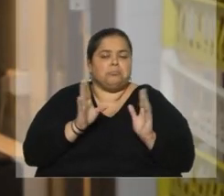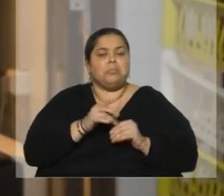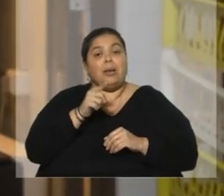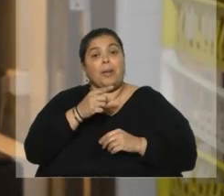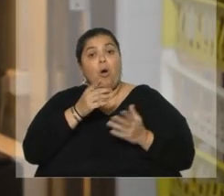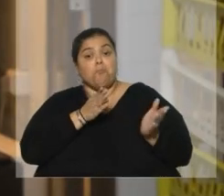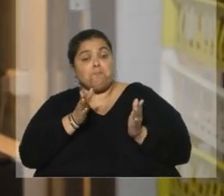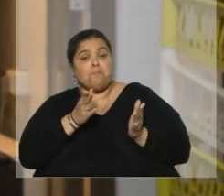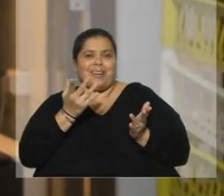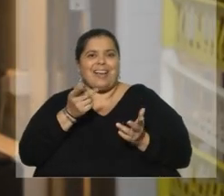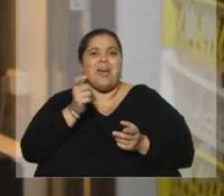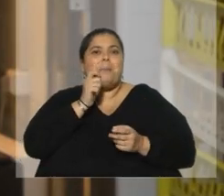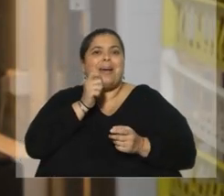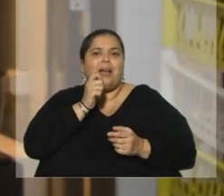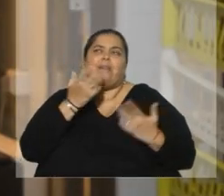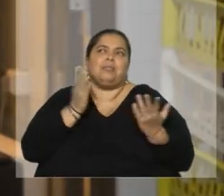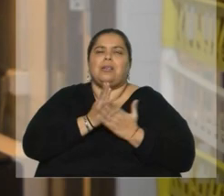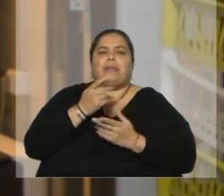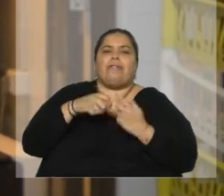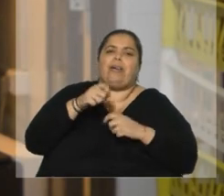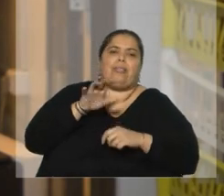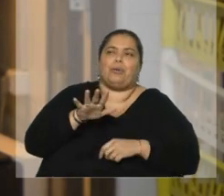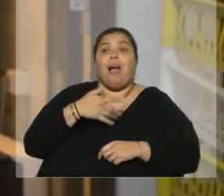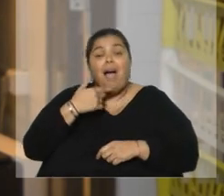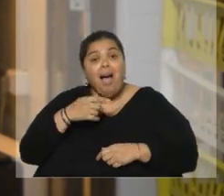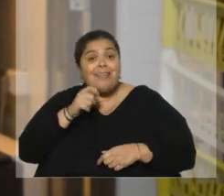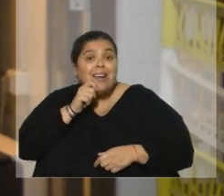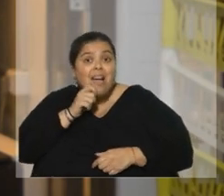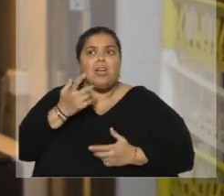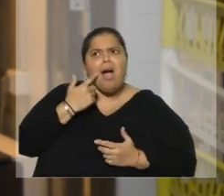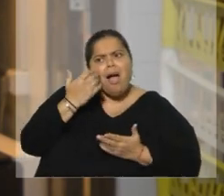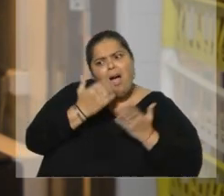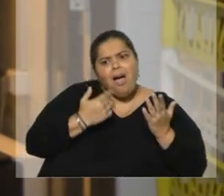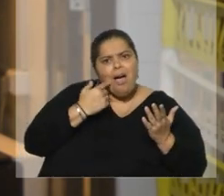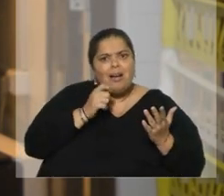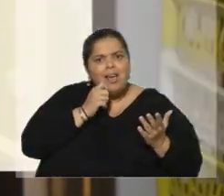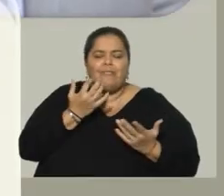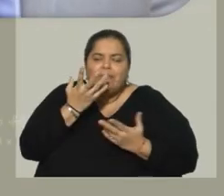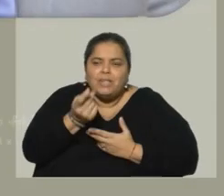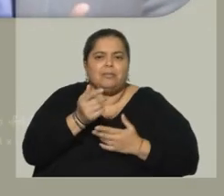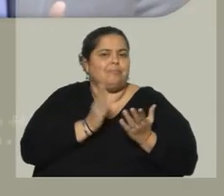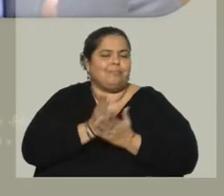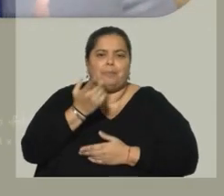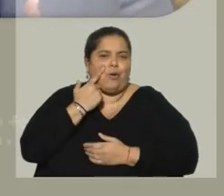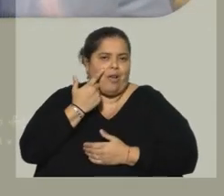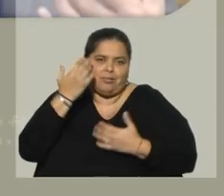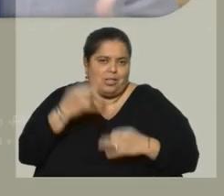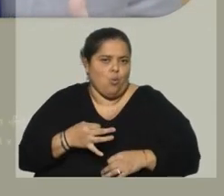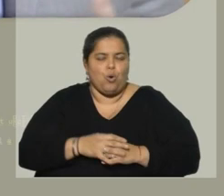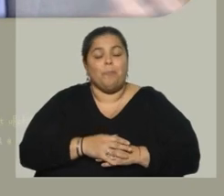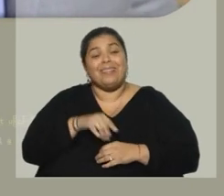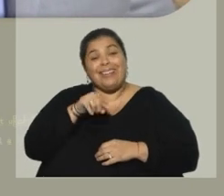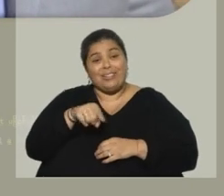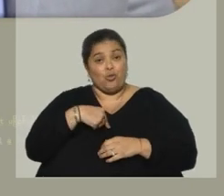entre lo del marketing del cannabis que vende, porque la gente si va a un bar o ve una lista y hay un gin con cannabis, lo va a probar, y es